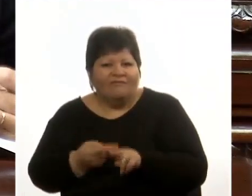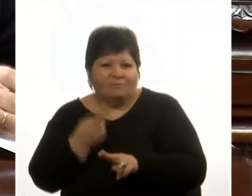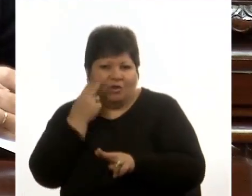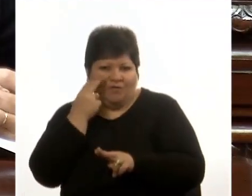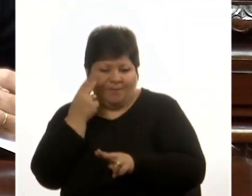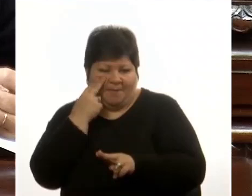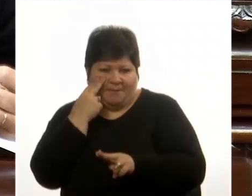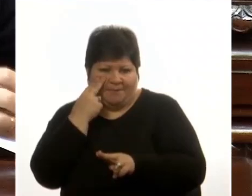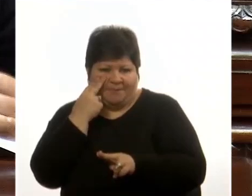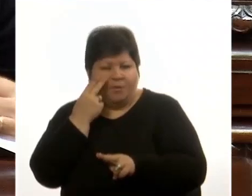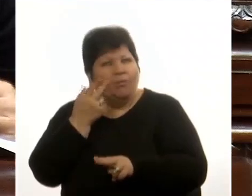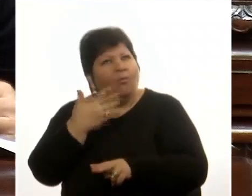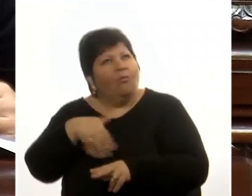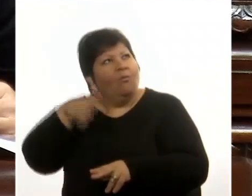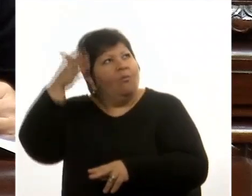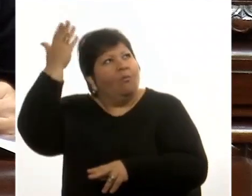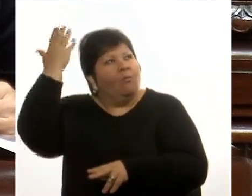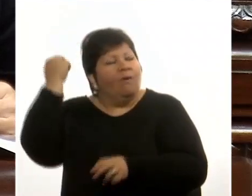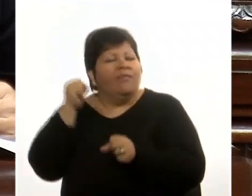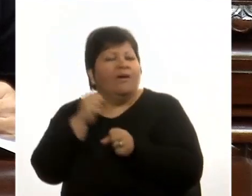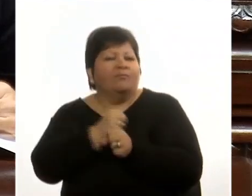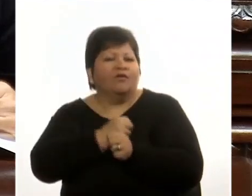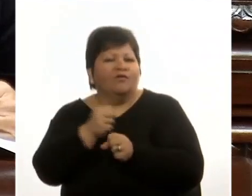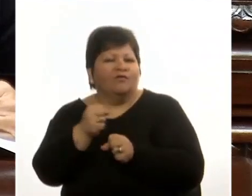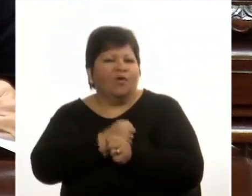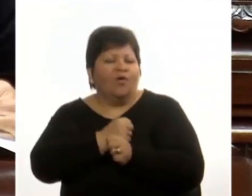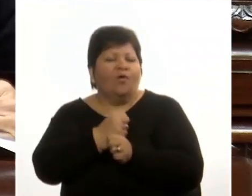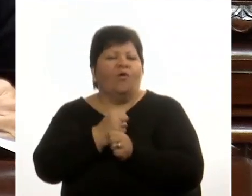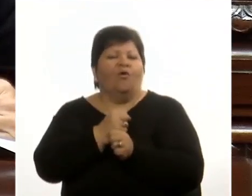Cuando se aprobó aquella ley de creación del FONDES,